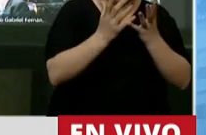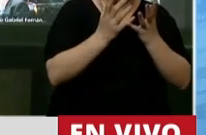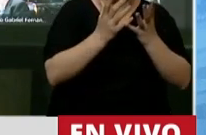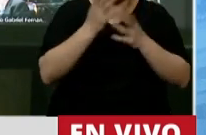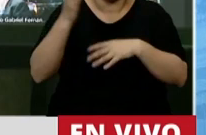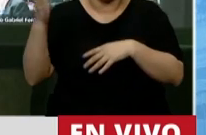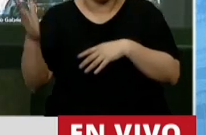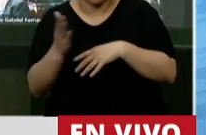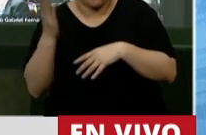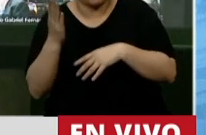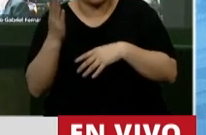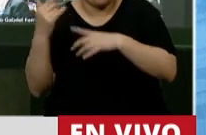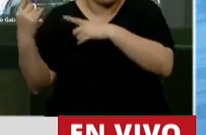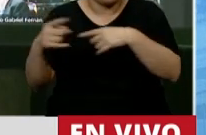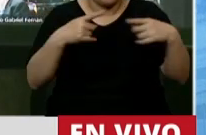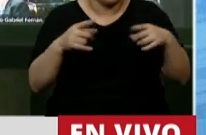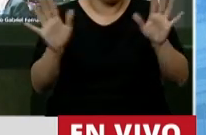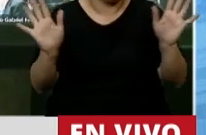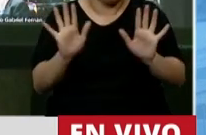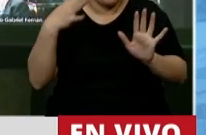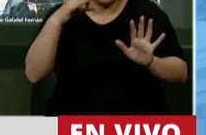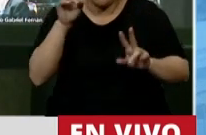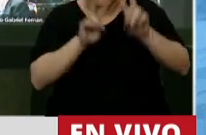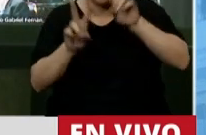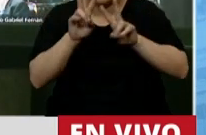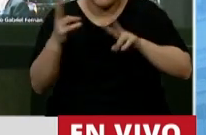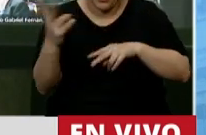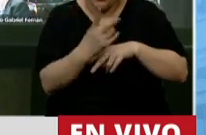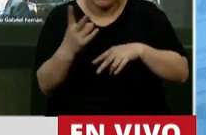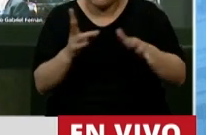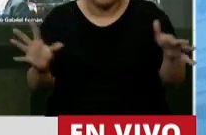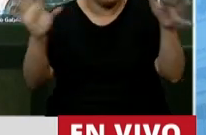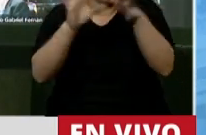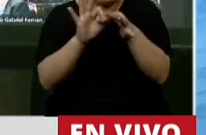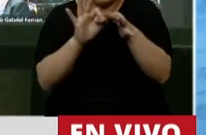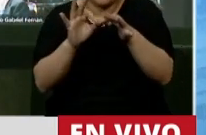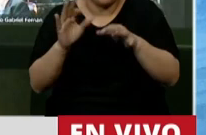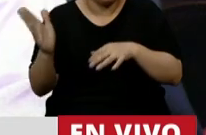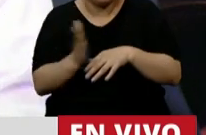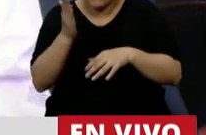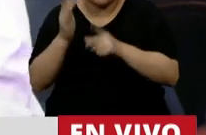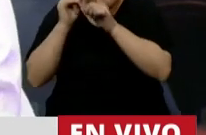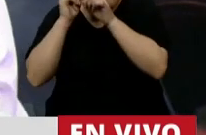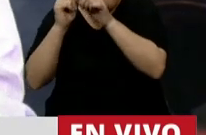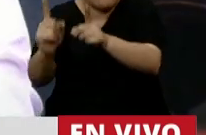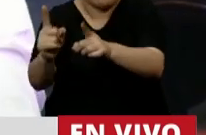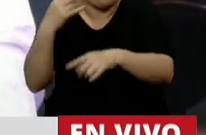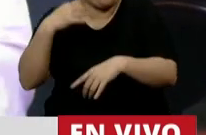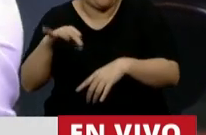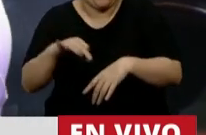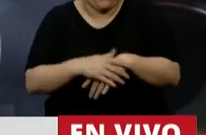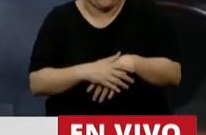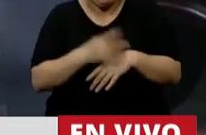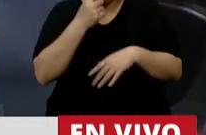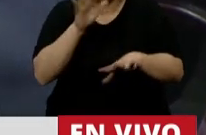producción. Me parece que tenemos que llegar a un punto en que la producción sea sustentable, Presidente. Por eso, si tenemos